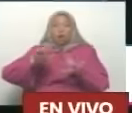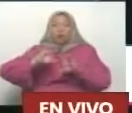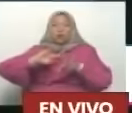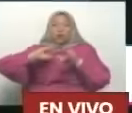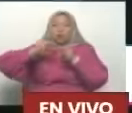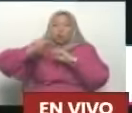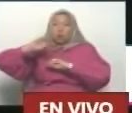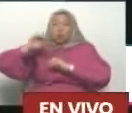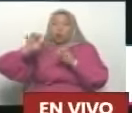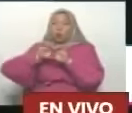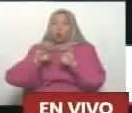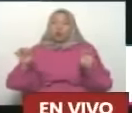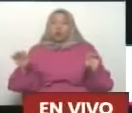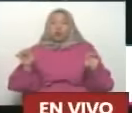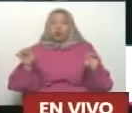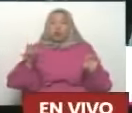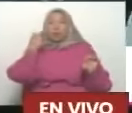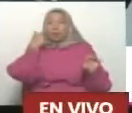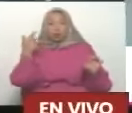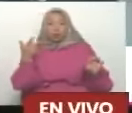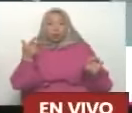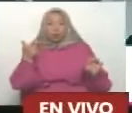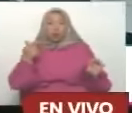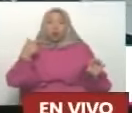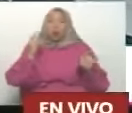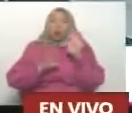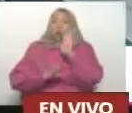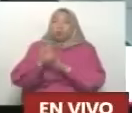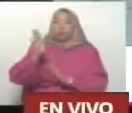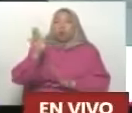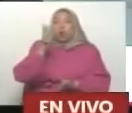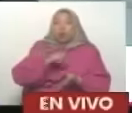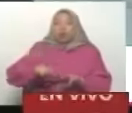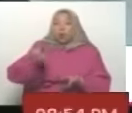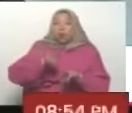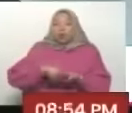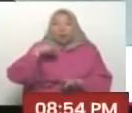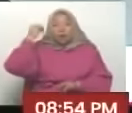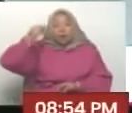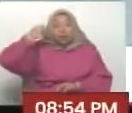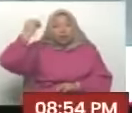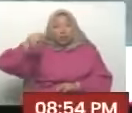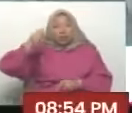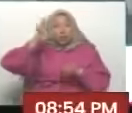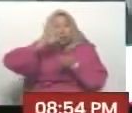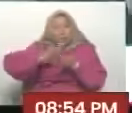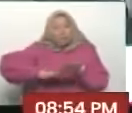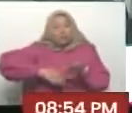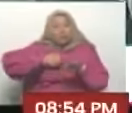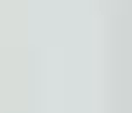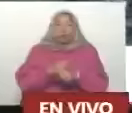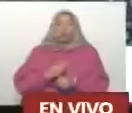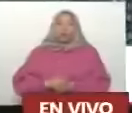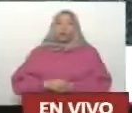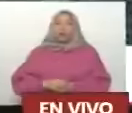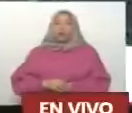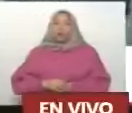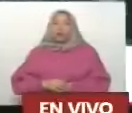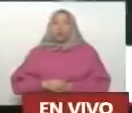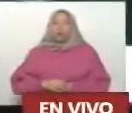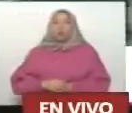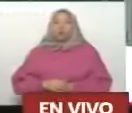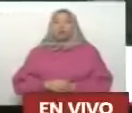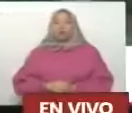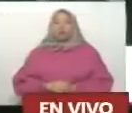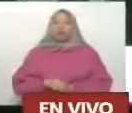robótica educativa, ahí podemos observar cómo están desarrollando los niños su pensamiento lógico, crítico. Estamos ya